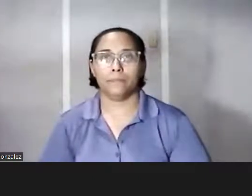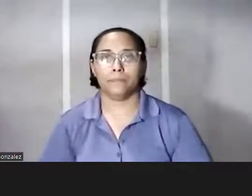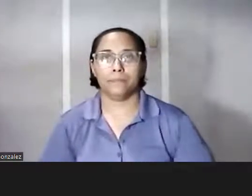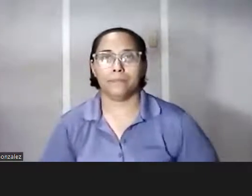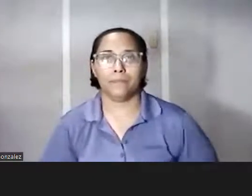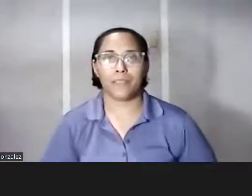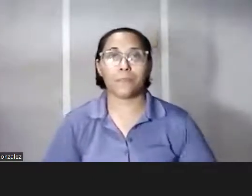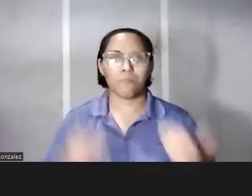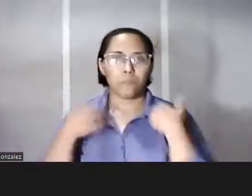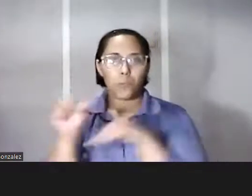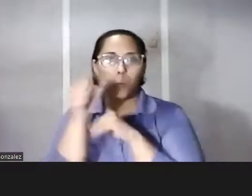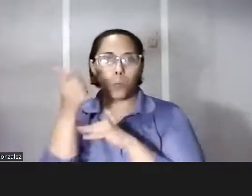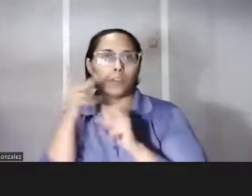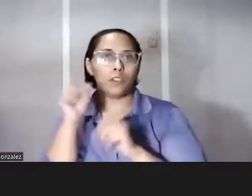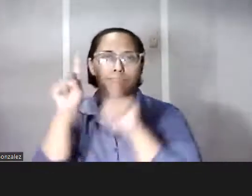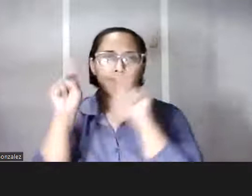Tenemos otra pregunta.